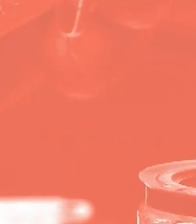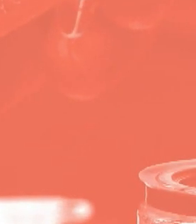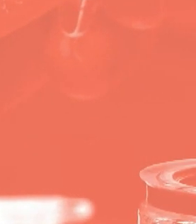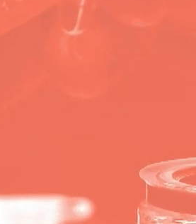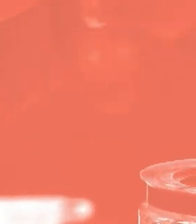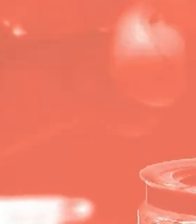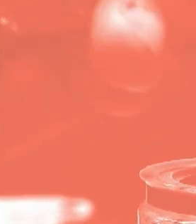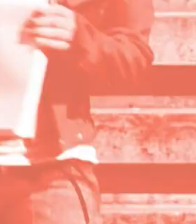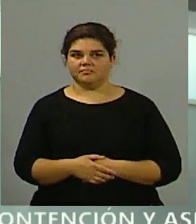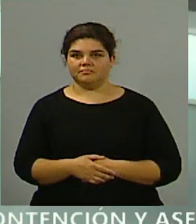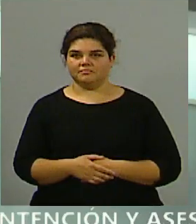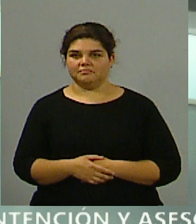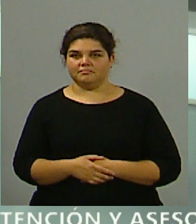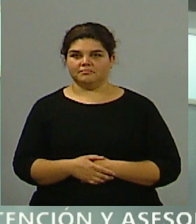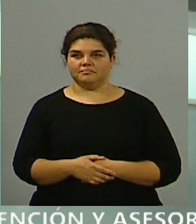We'll right back.